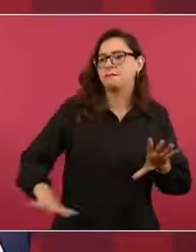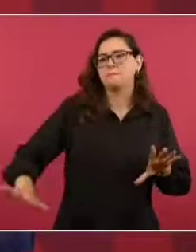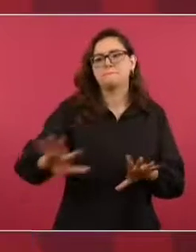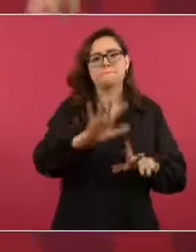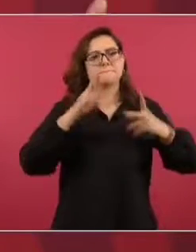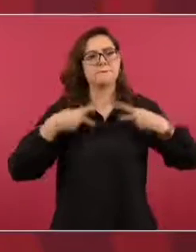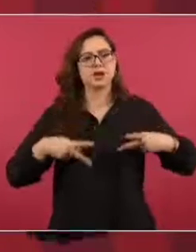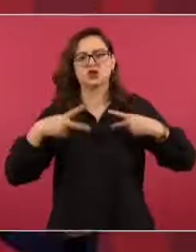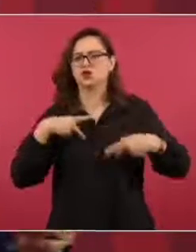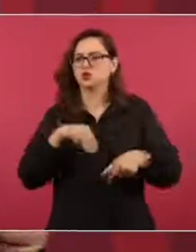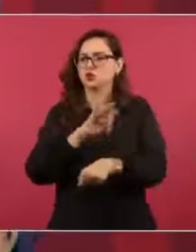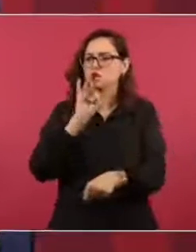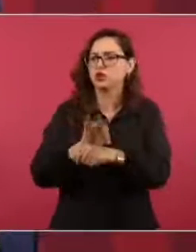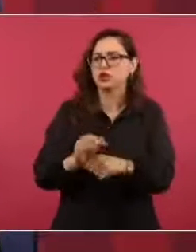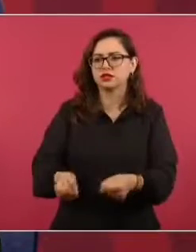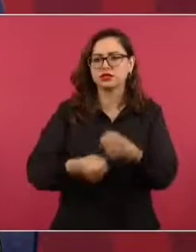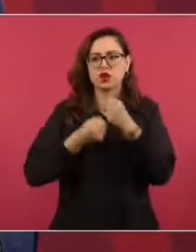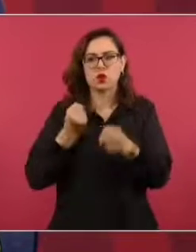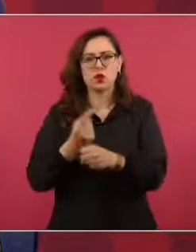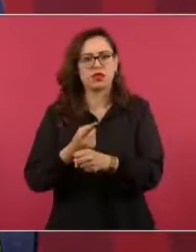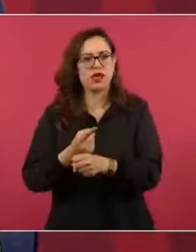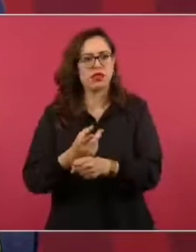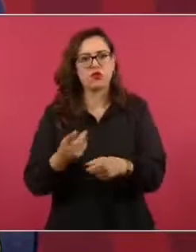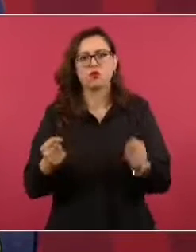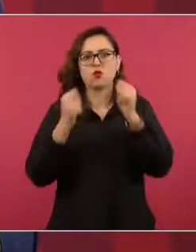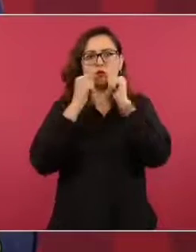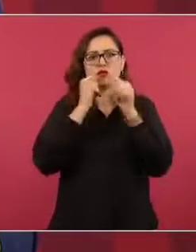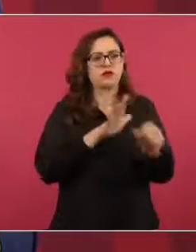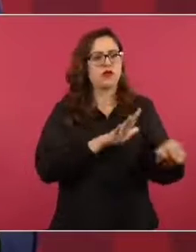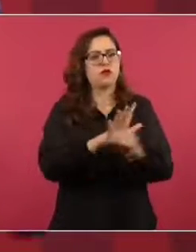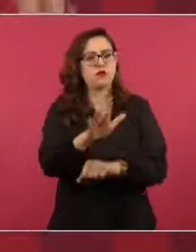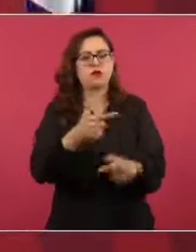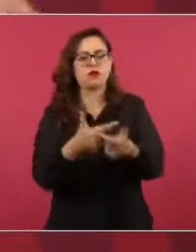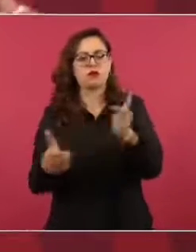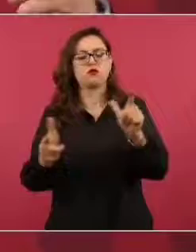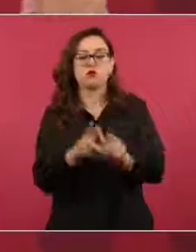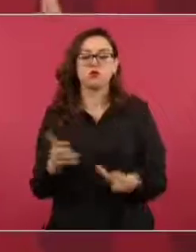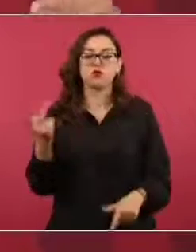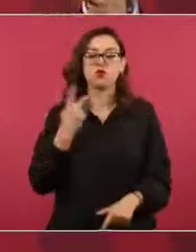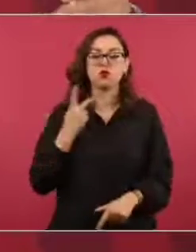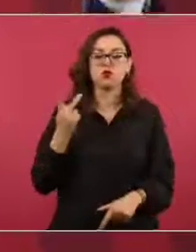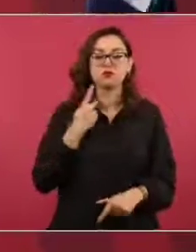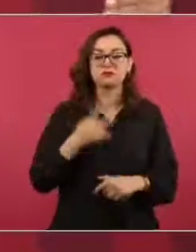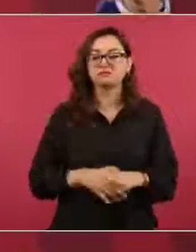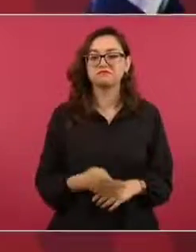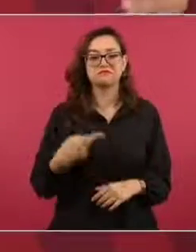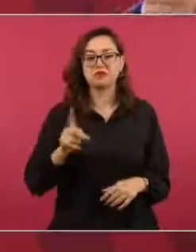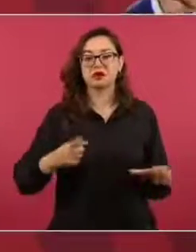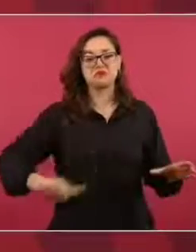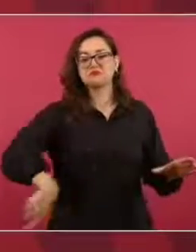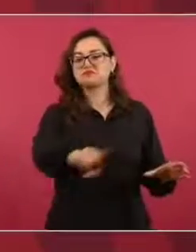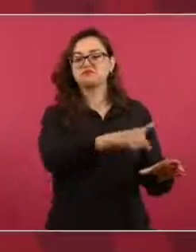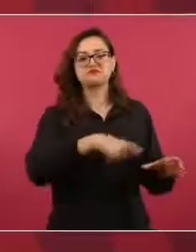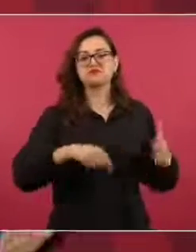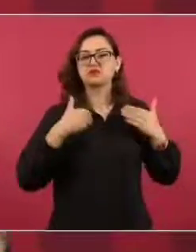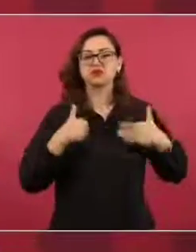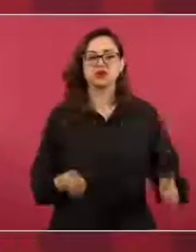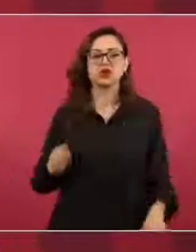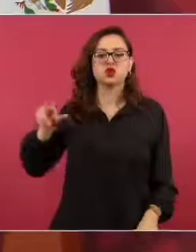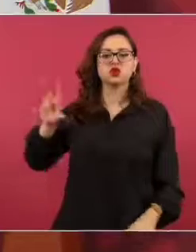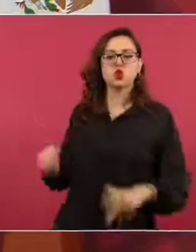y la seguridad del pueblo, pero es no, no, no, no, no, no.